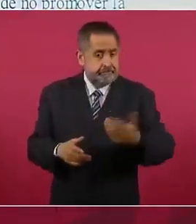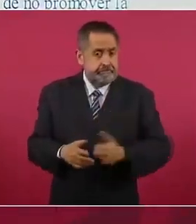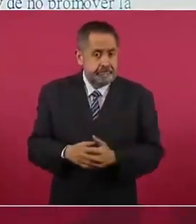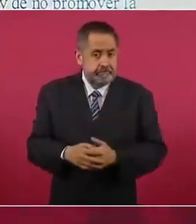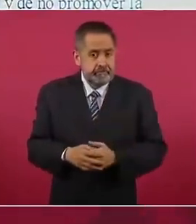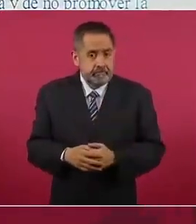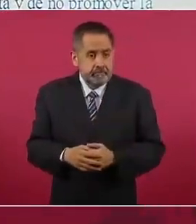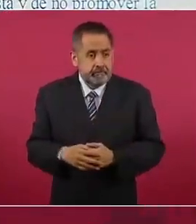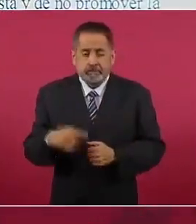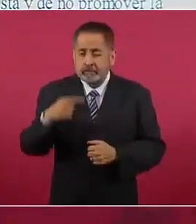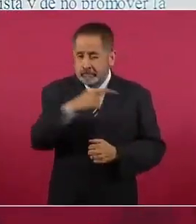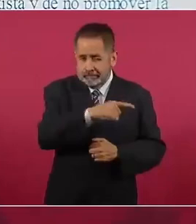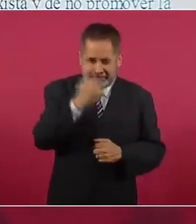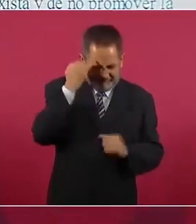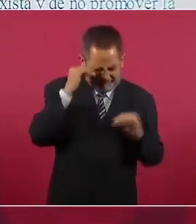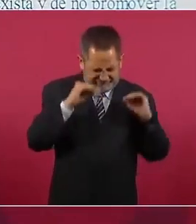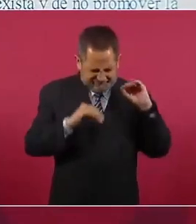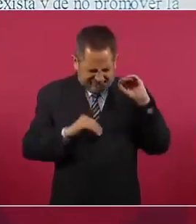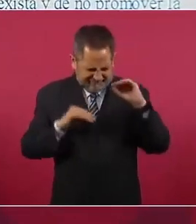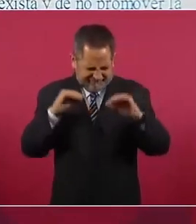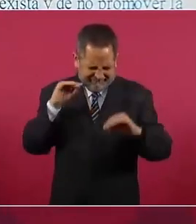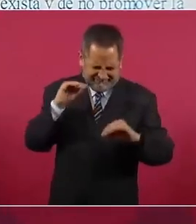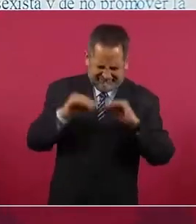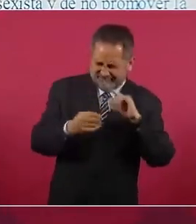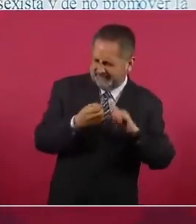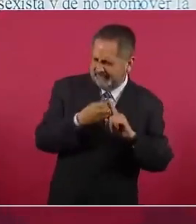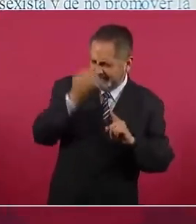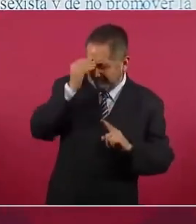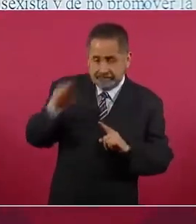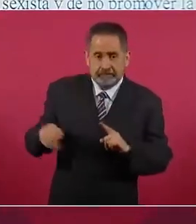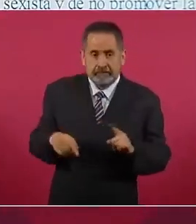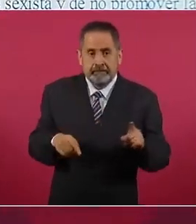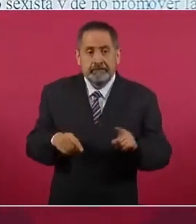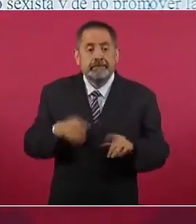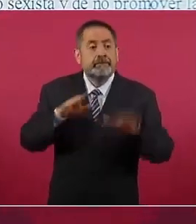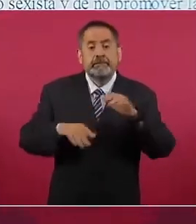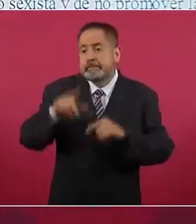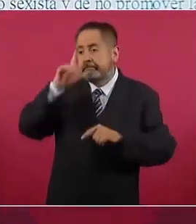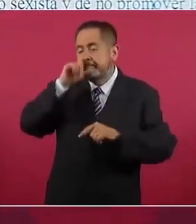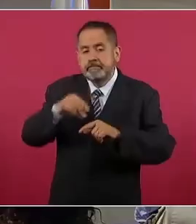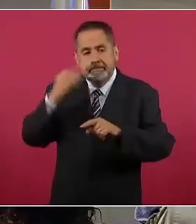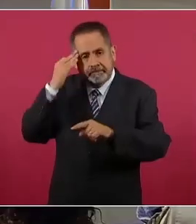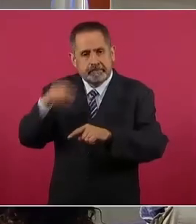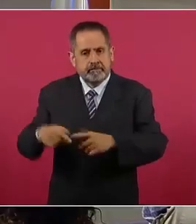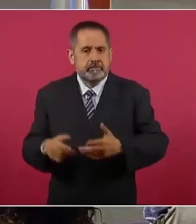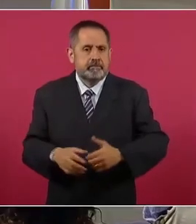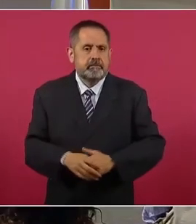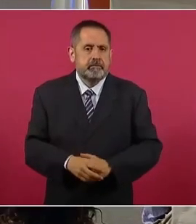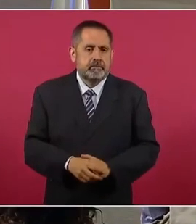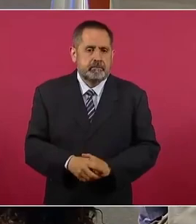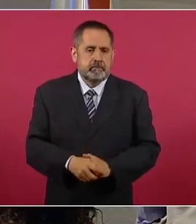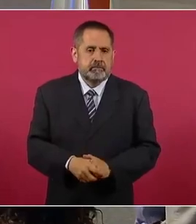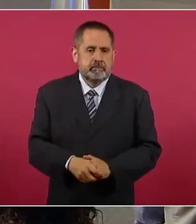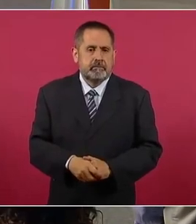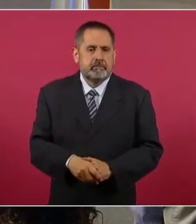bien amarrado, en algunos casos no les dio tiempo. ¿Por qué no hacen un decreto?